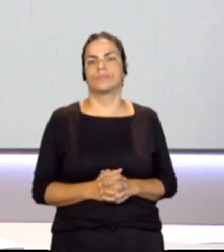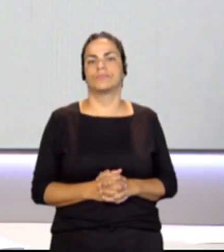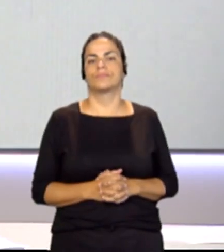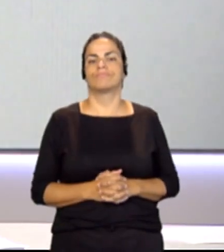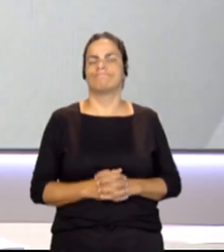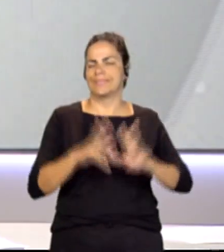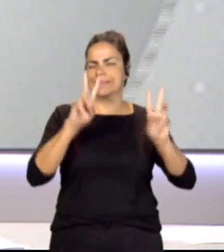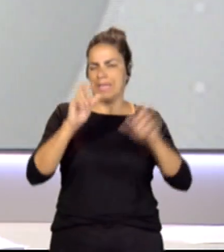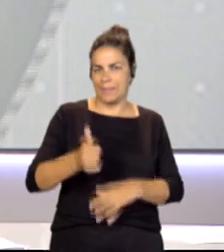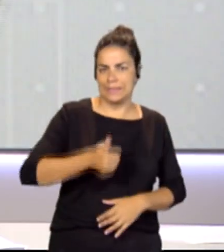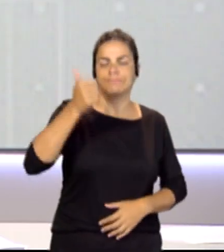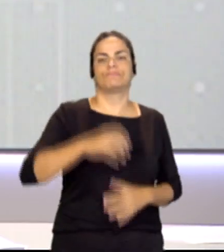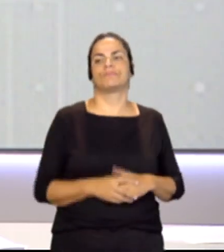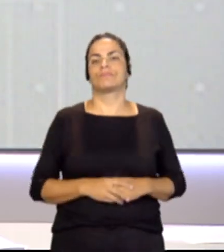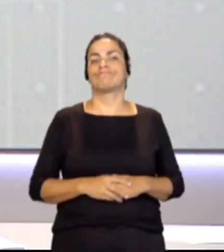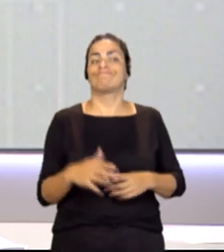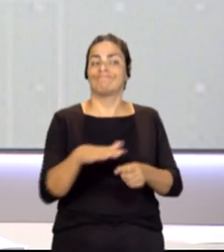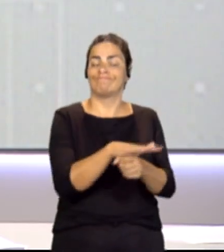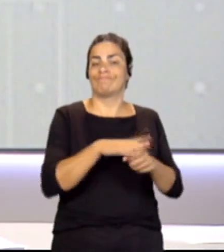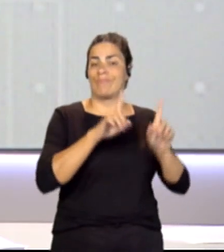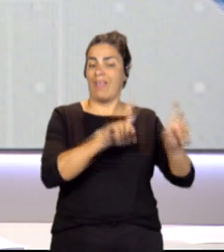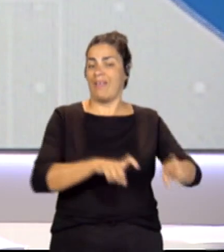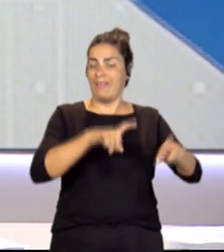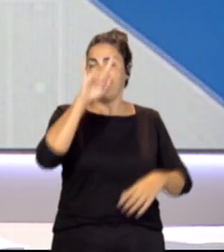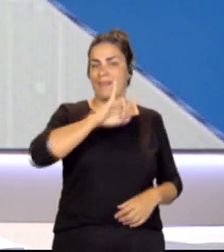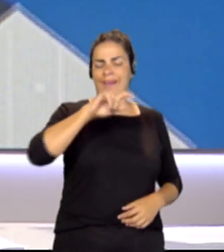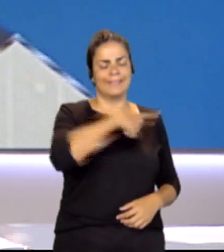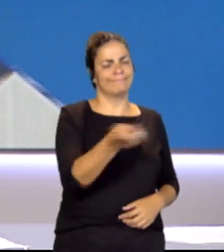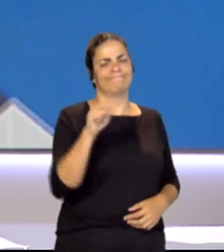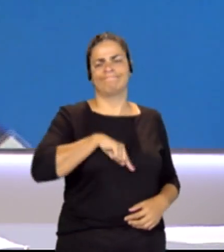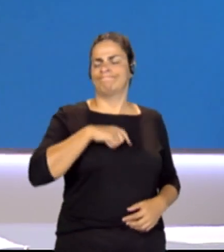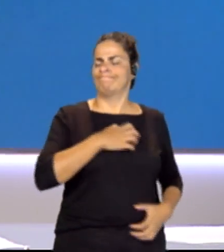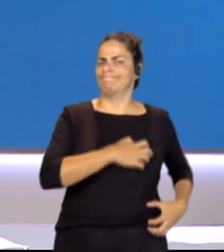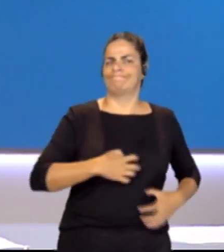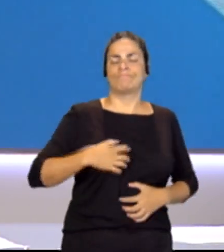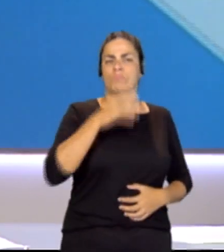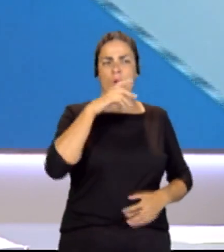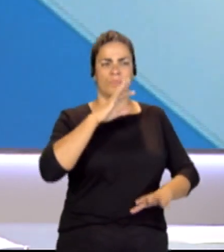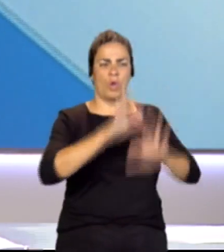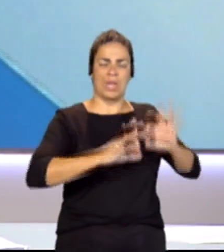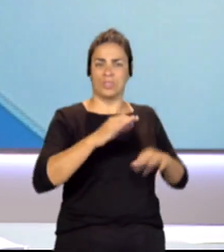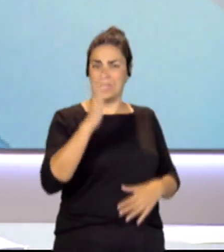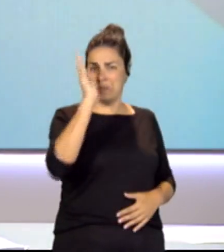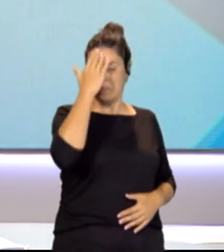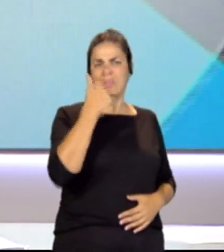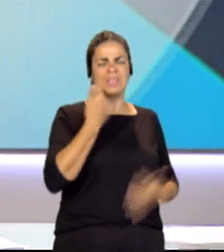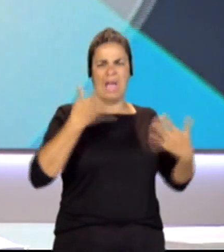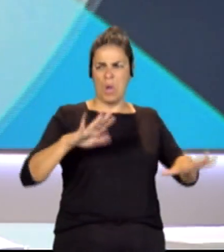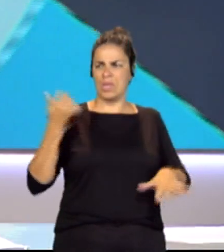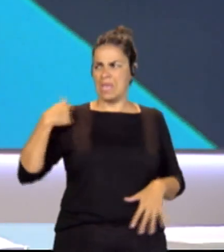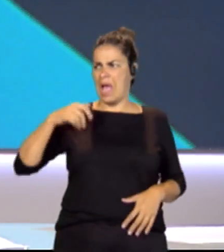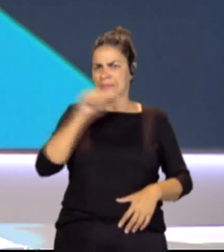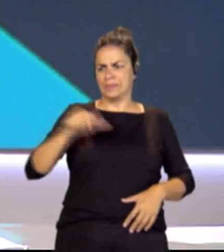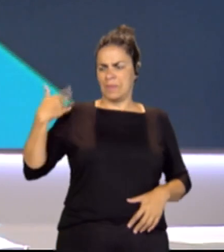Más cosas, malestar en el campo canario. Las principales organizaciones denuncian que, a pesar de las movilizaciones que hace semanas